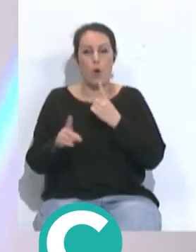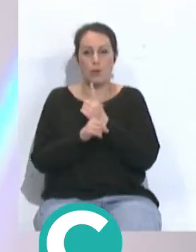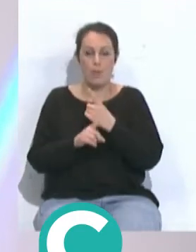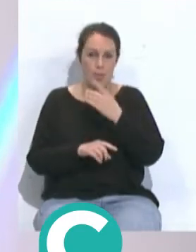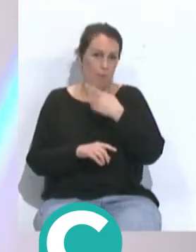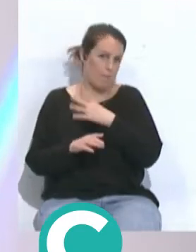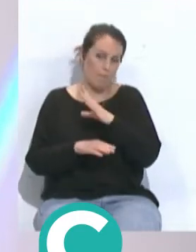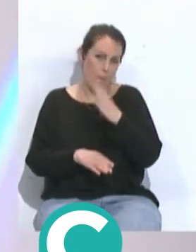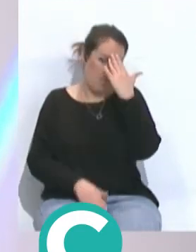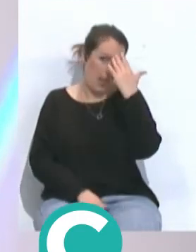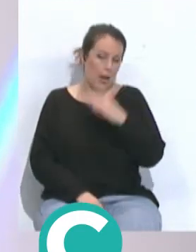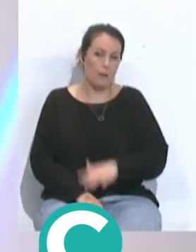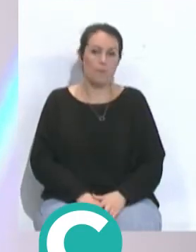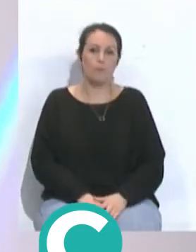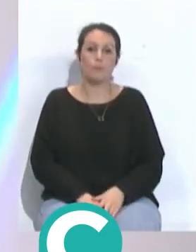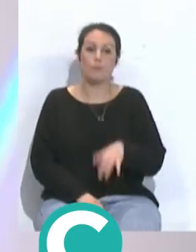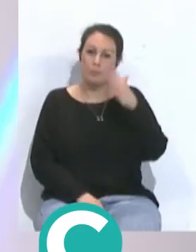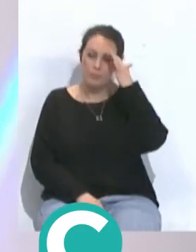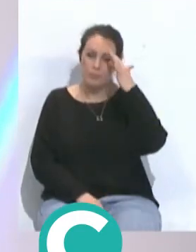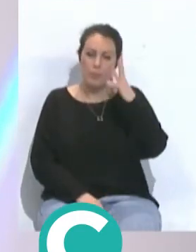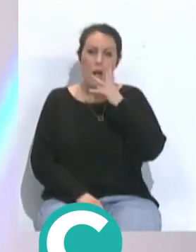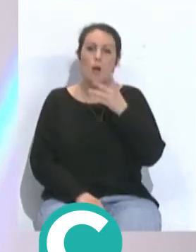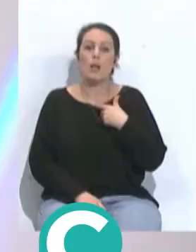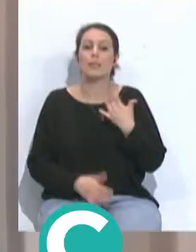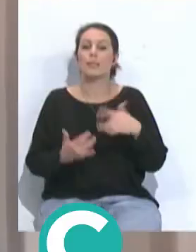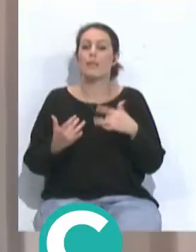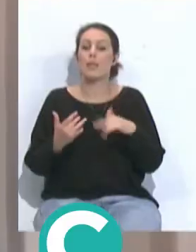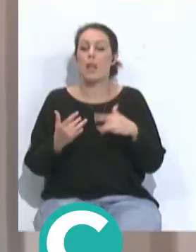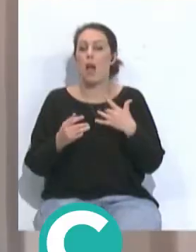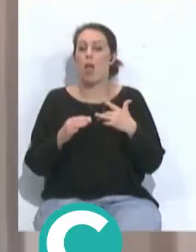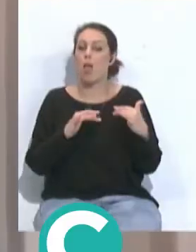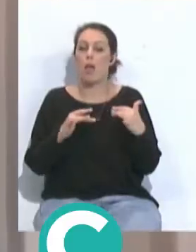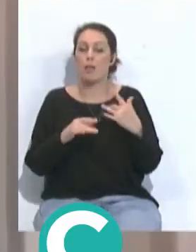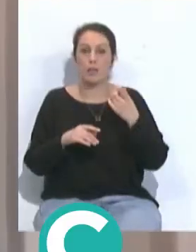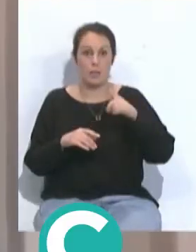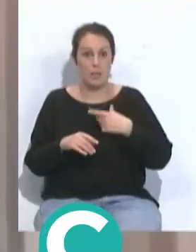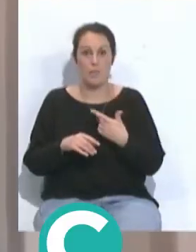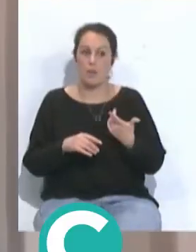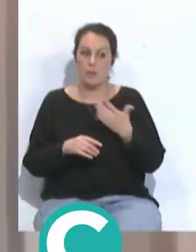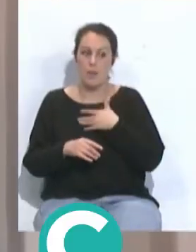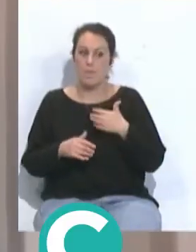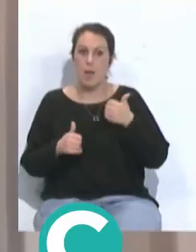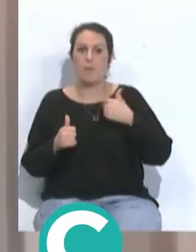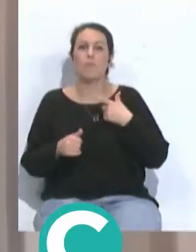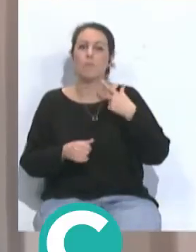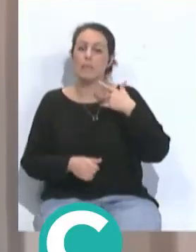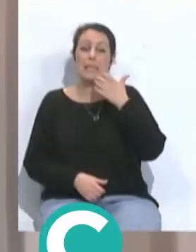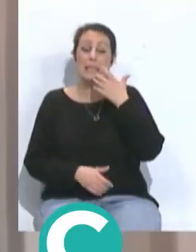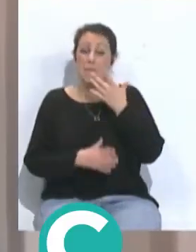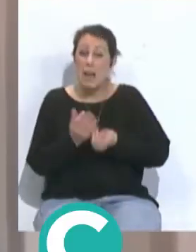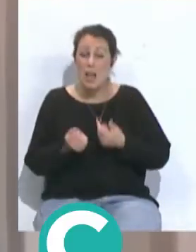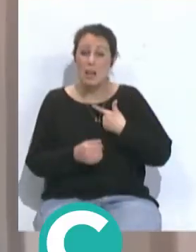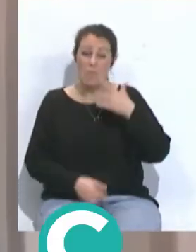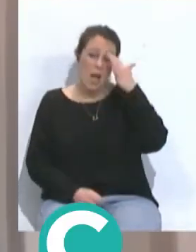y también imagínate como ahora está jugando el Sevilla y el Sevilla también se lo está jugando si tiene un trompieto pues fíjate cómo lo va a venir el Betis